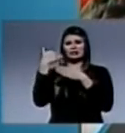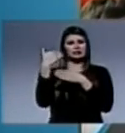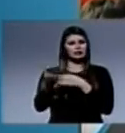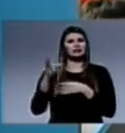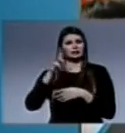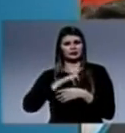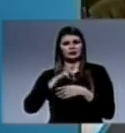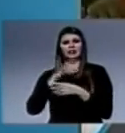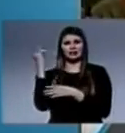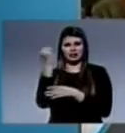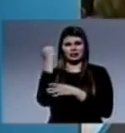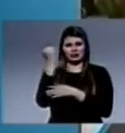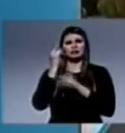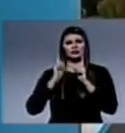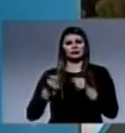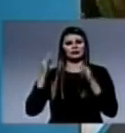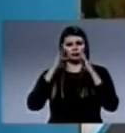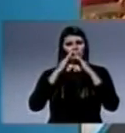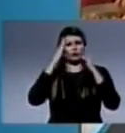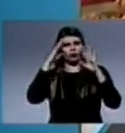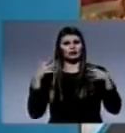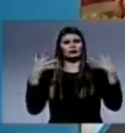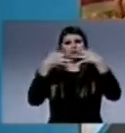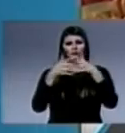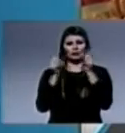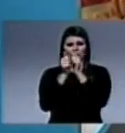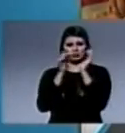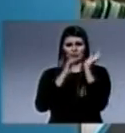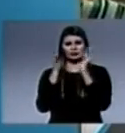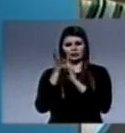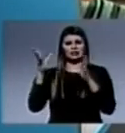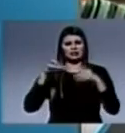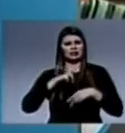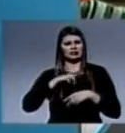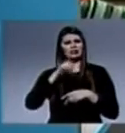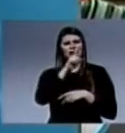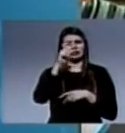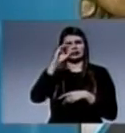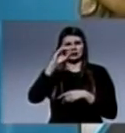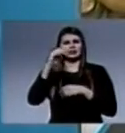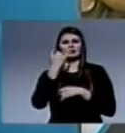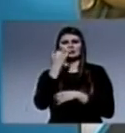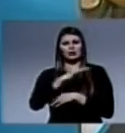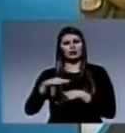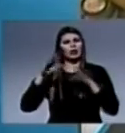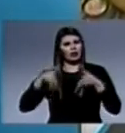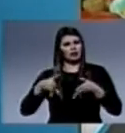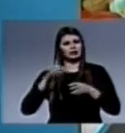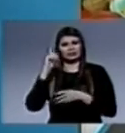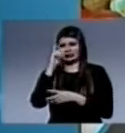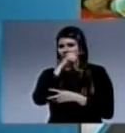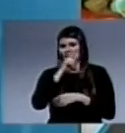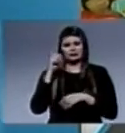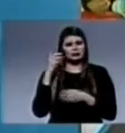Internacional. El Hogar Unidos por Cristo alberga 170 niños. En este momento afronta una difícil